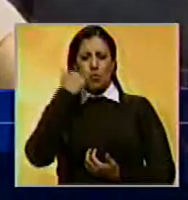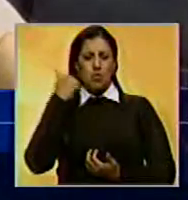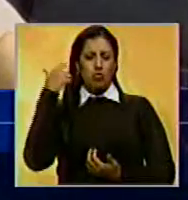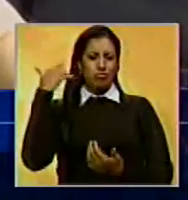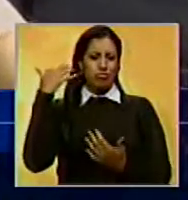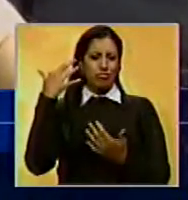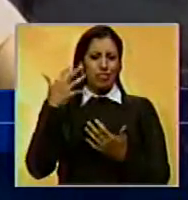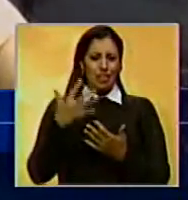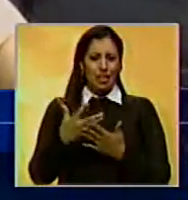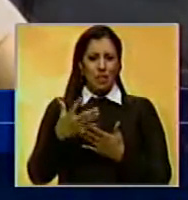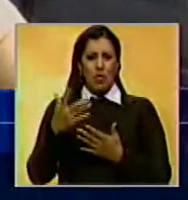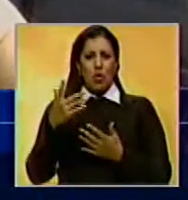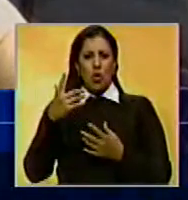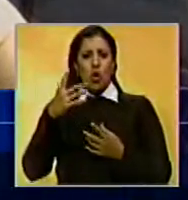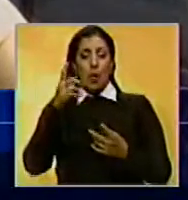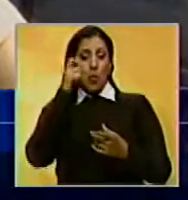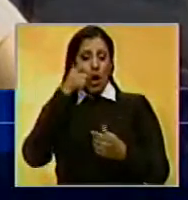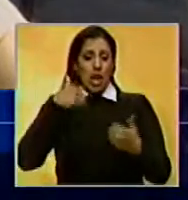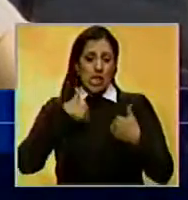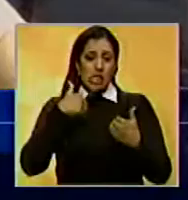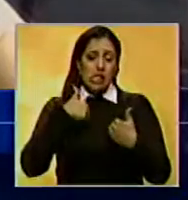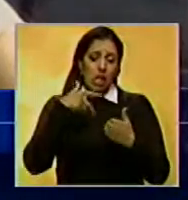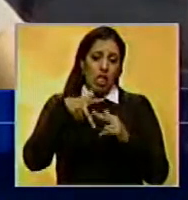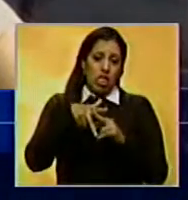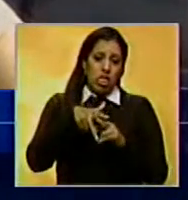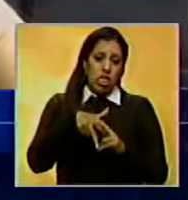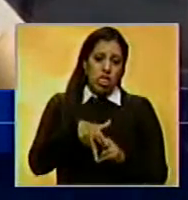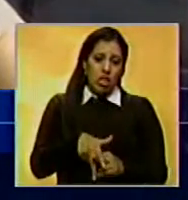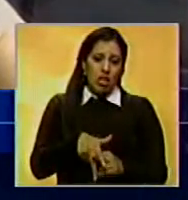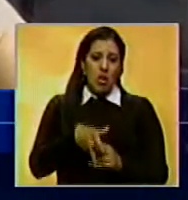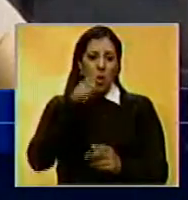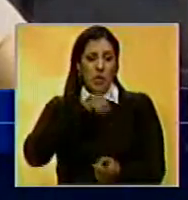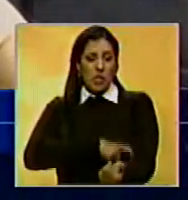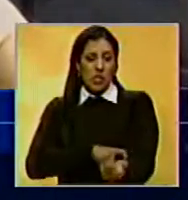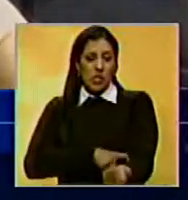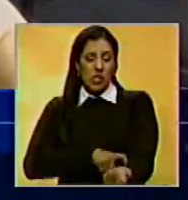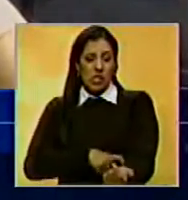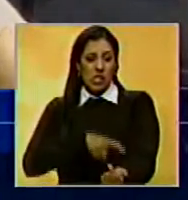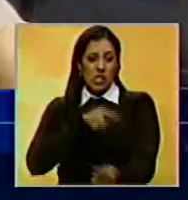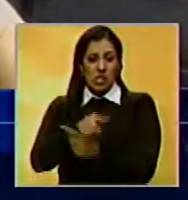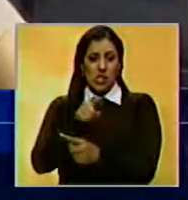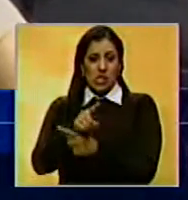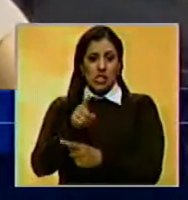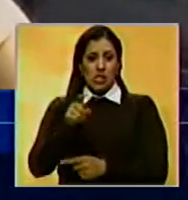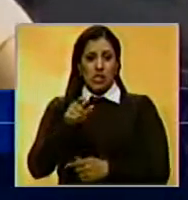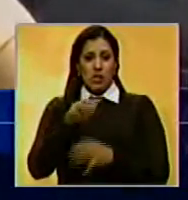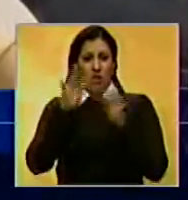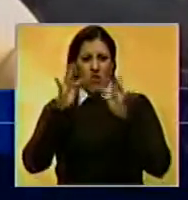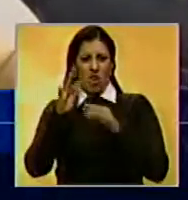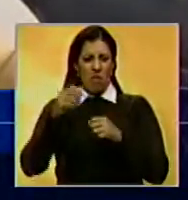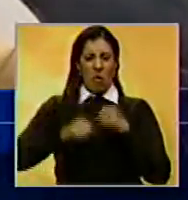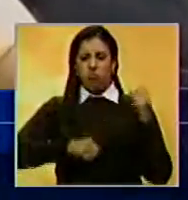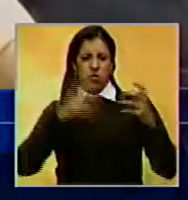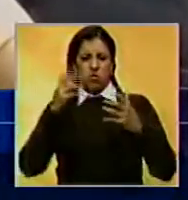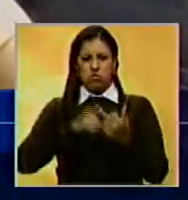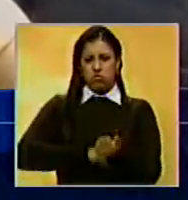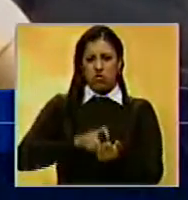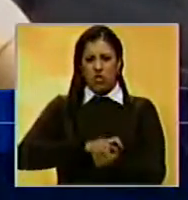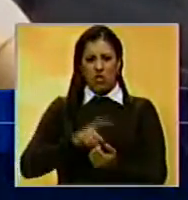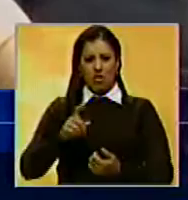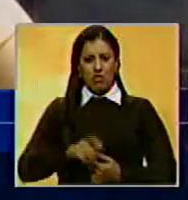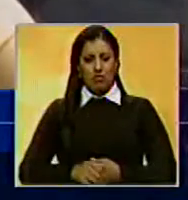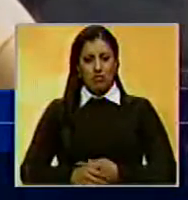tiempo, no dejándola ser, por su carácter, por su forma muy volátil que era como